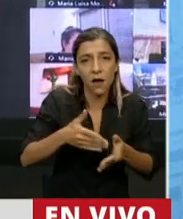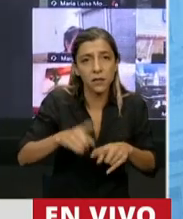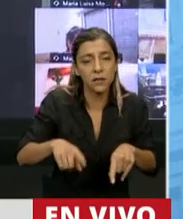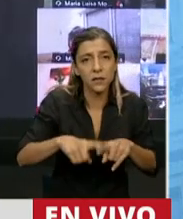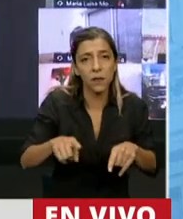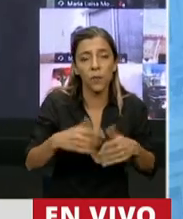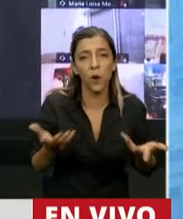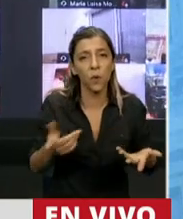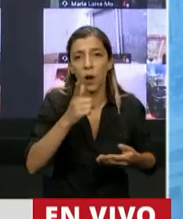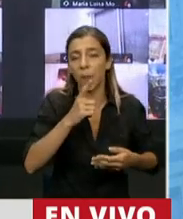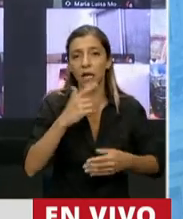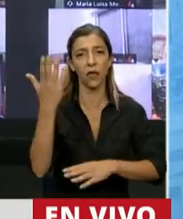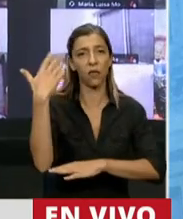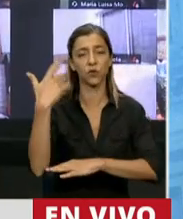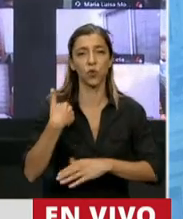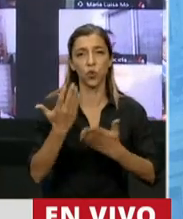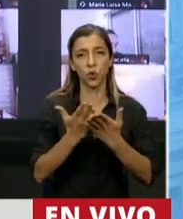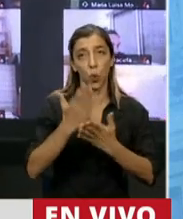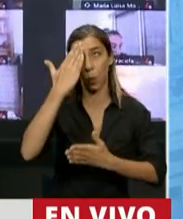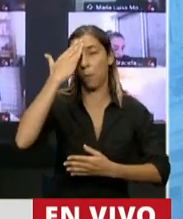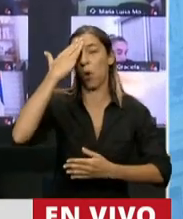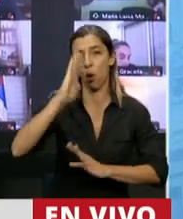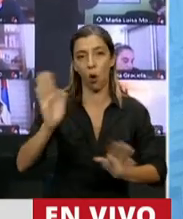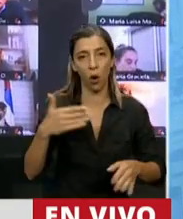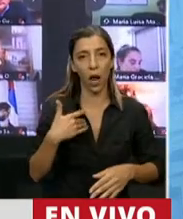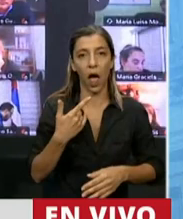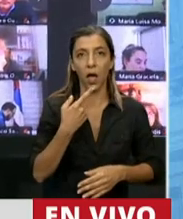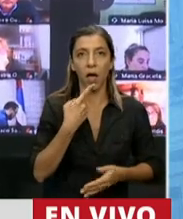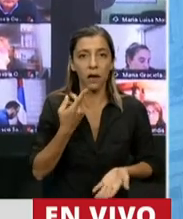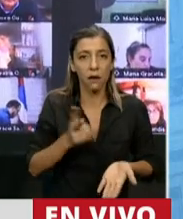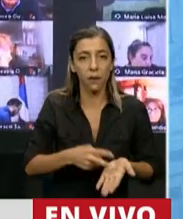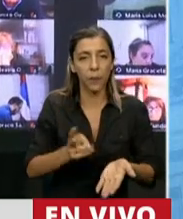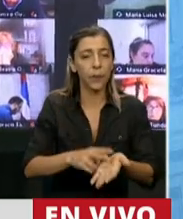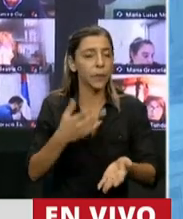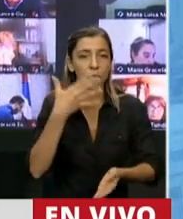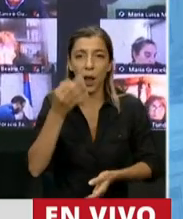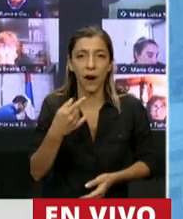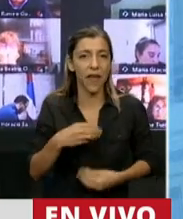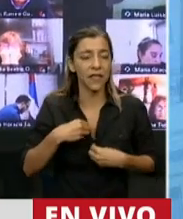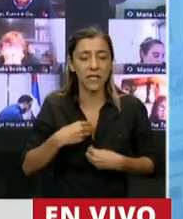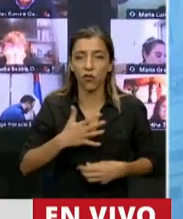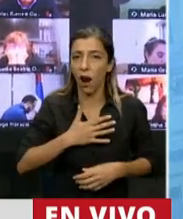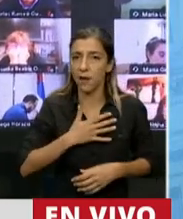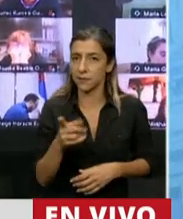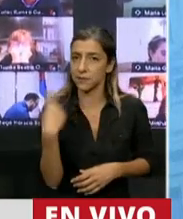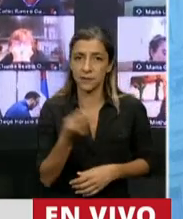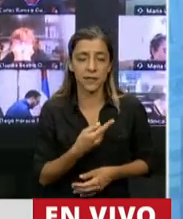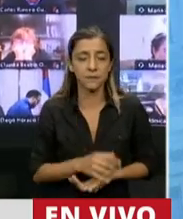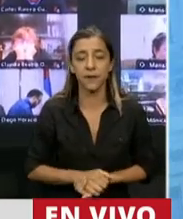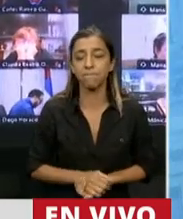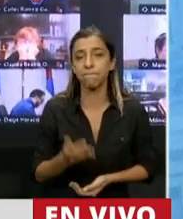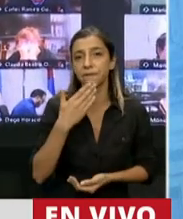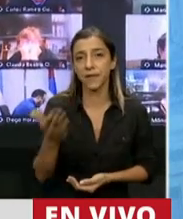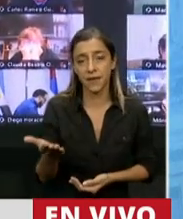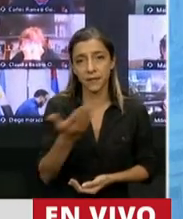estudio un discurso de memoria para siempre decir lo mismo pero me da lástima lo que estamos haciendo como clase política. Gracias Presidente